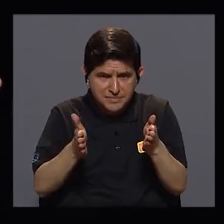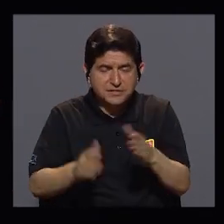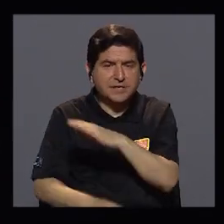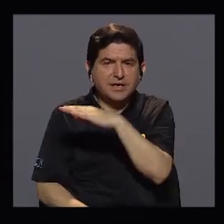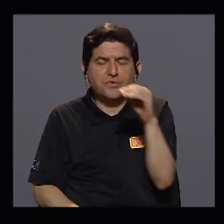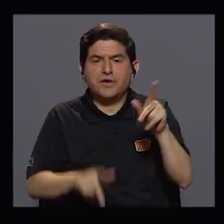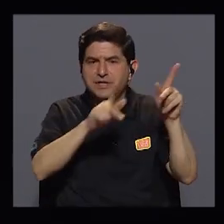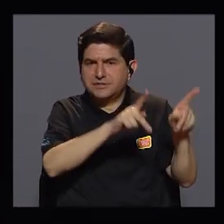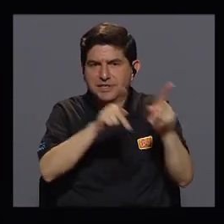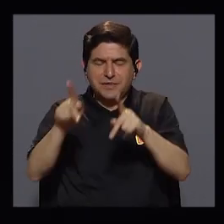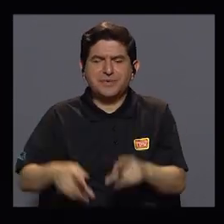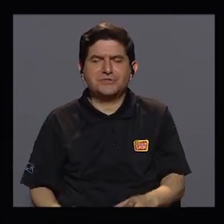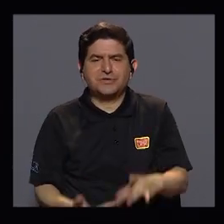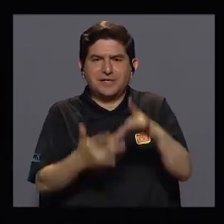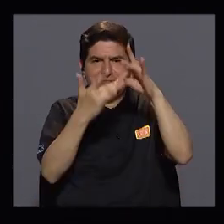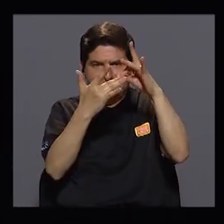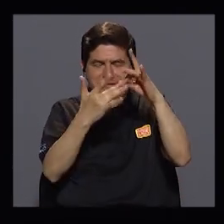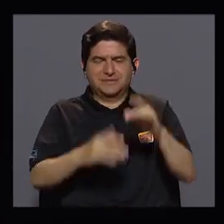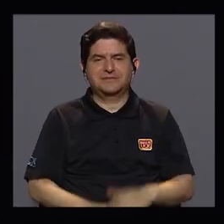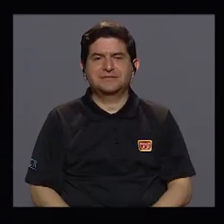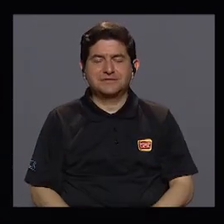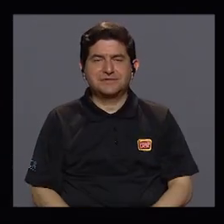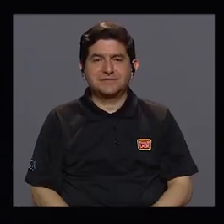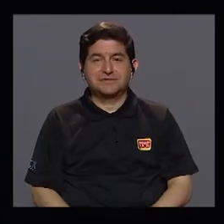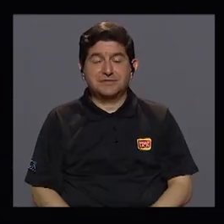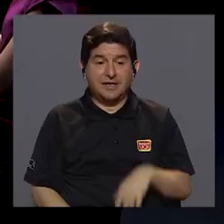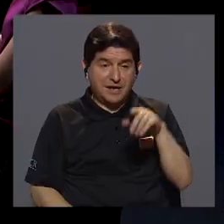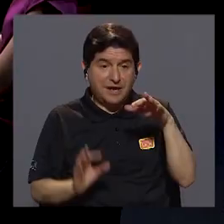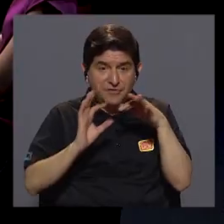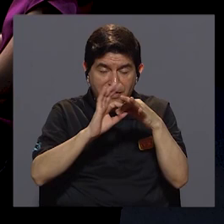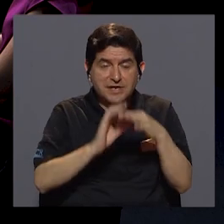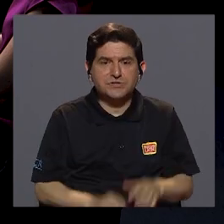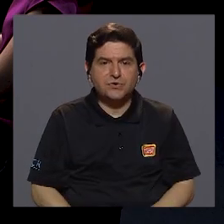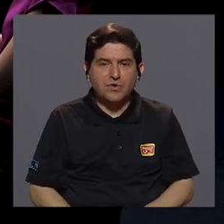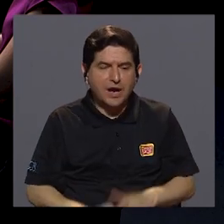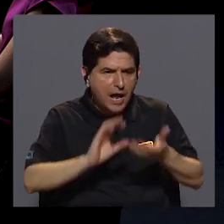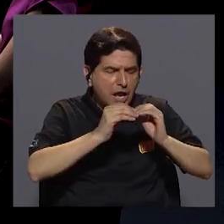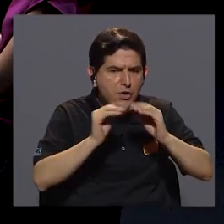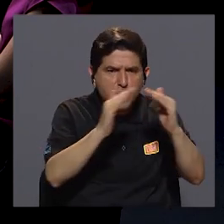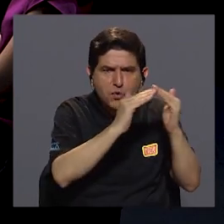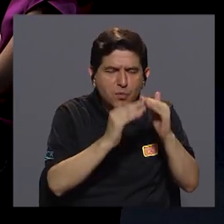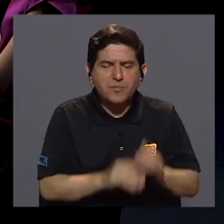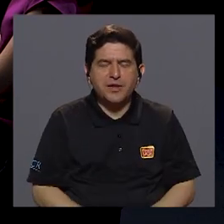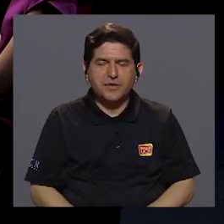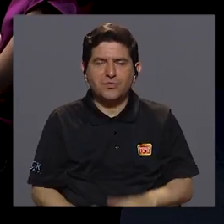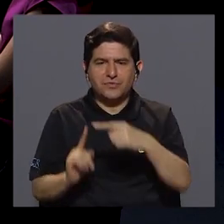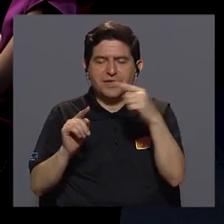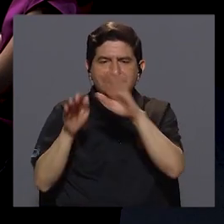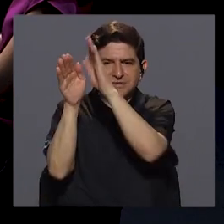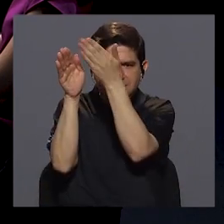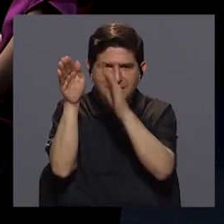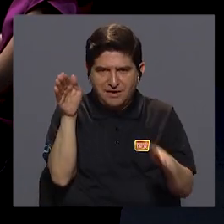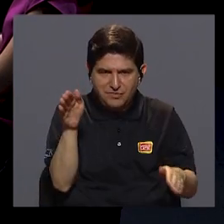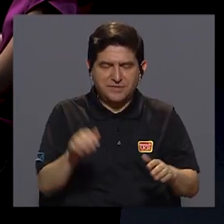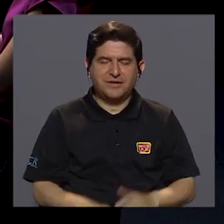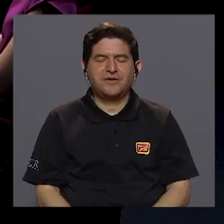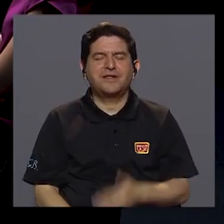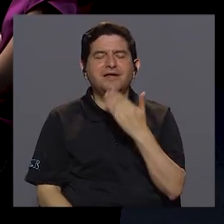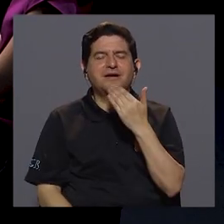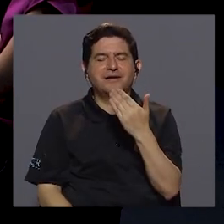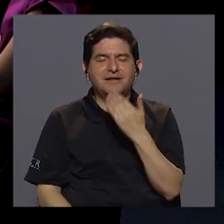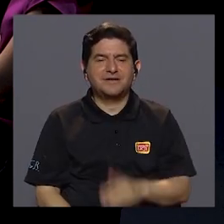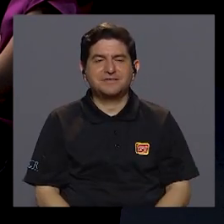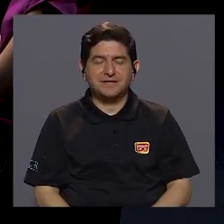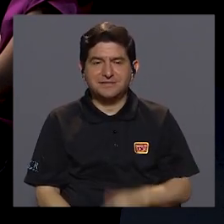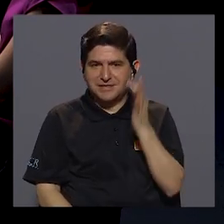gente especialista desde el bono demográfico en Contraloría General de la República. Gracias por estar con nosotros. Doña